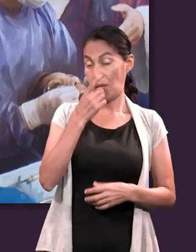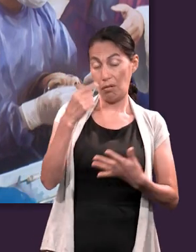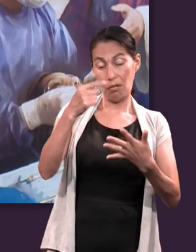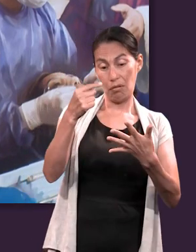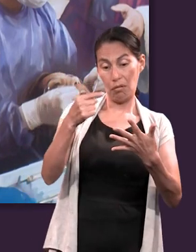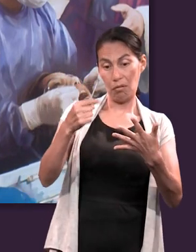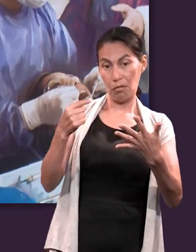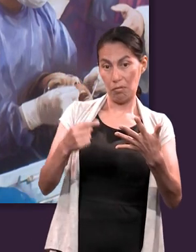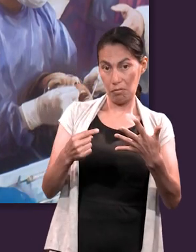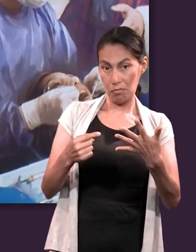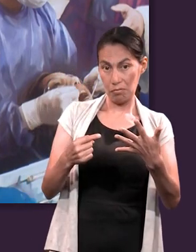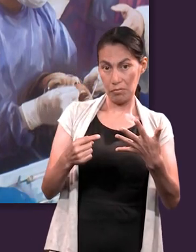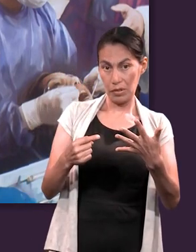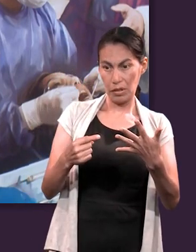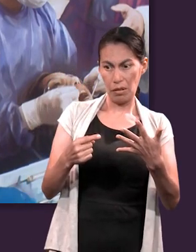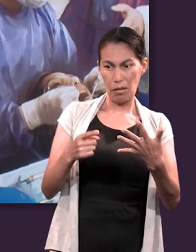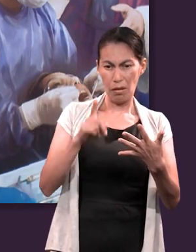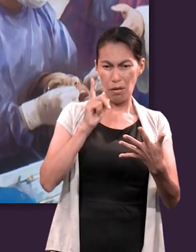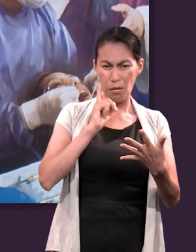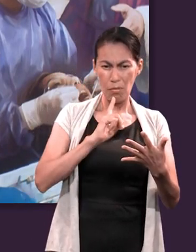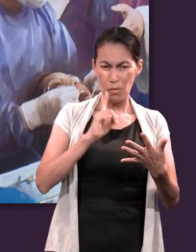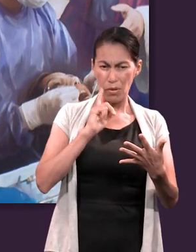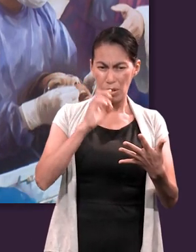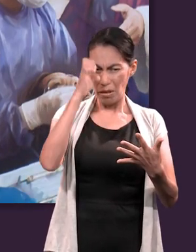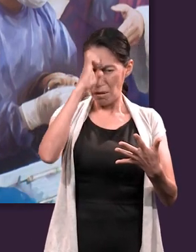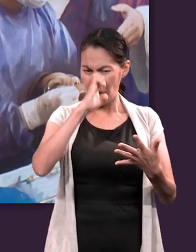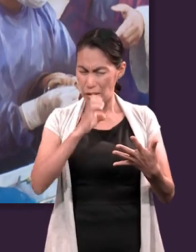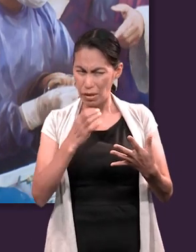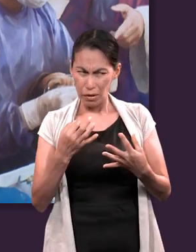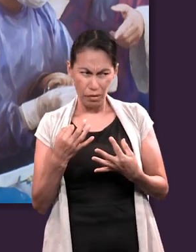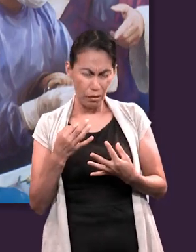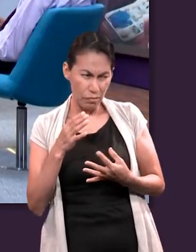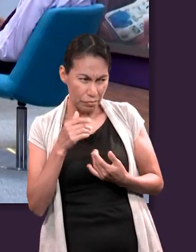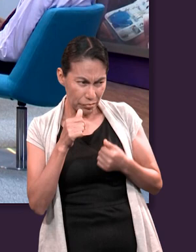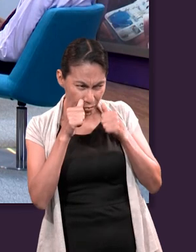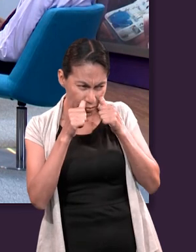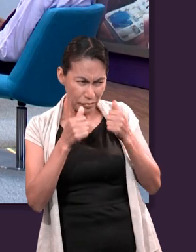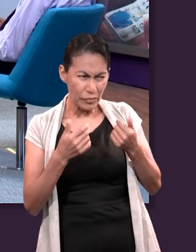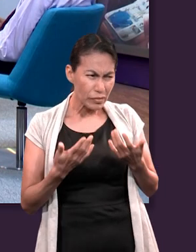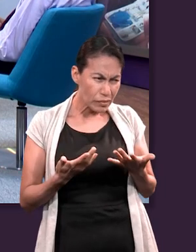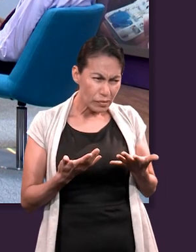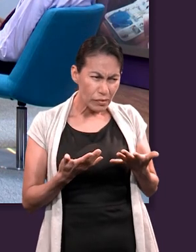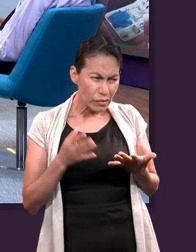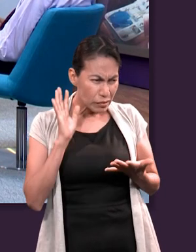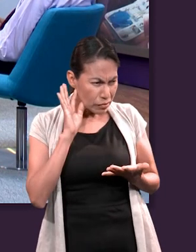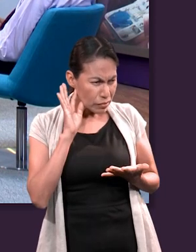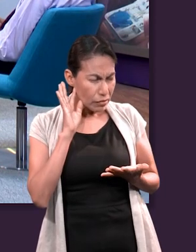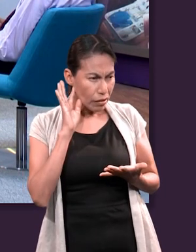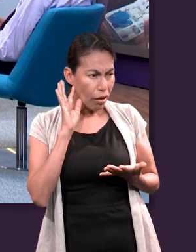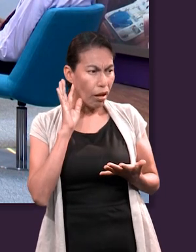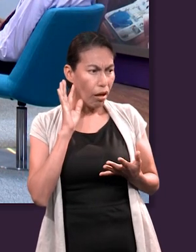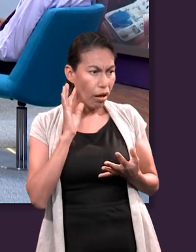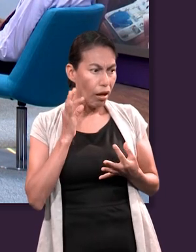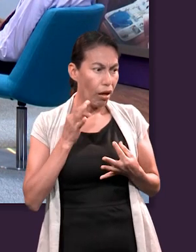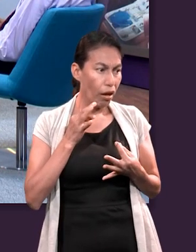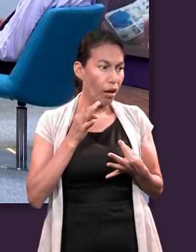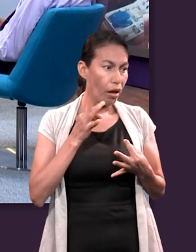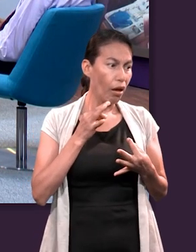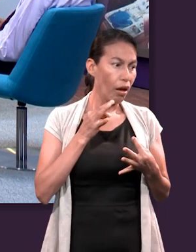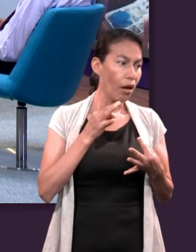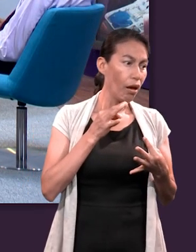tal forma que se hizo realmente tentador la idea que ofrecía. La serpiente estaba presentando